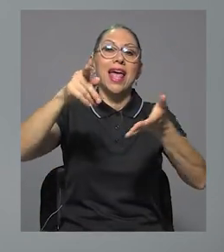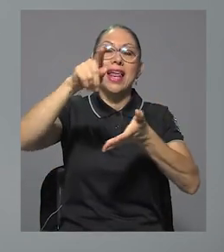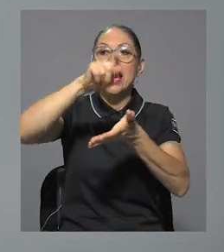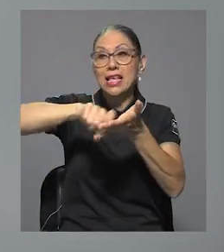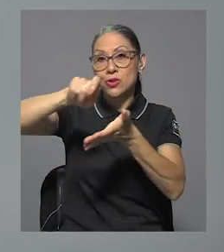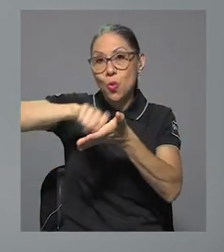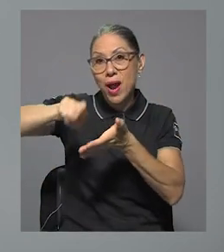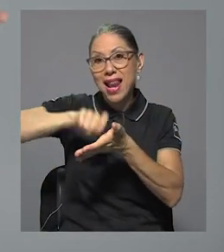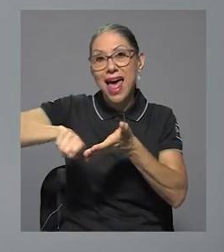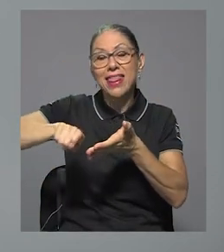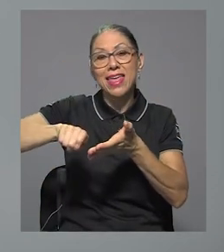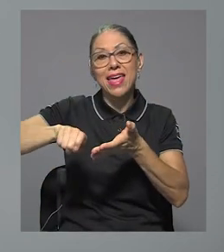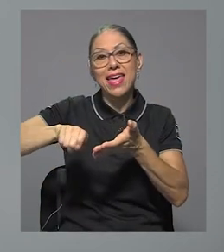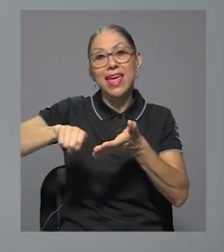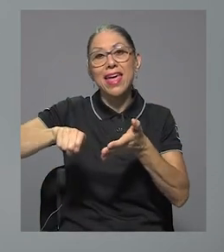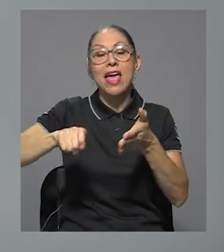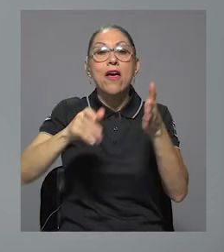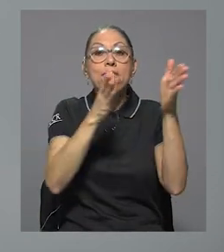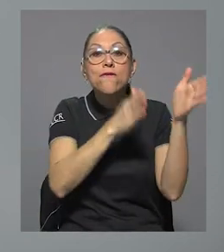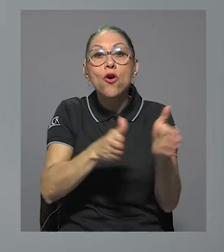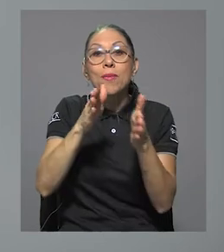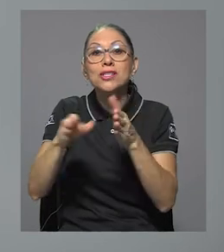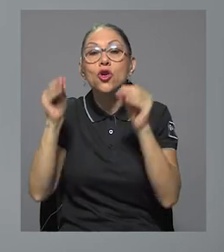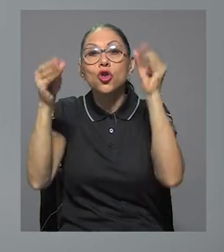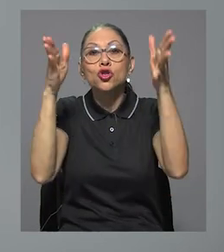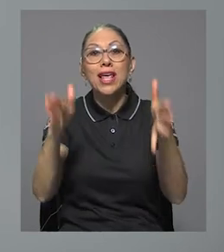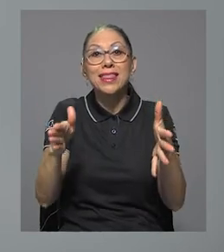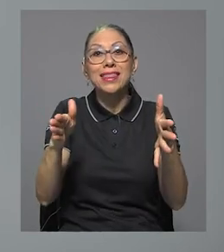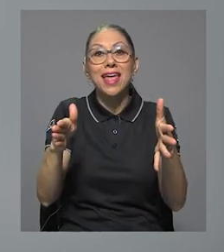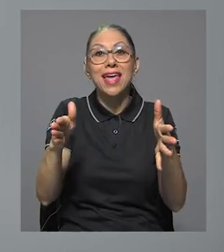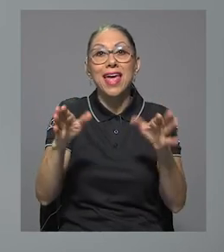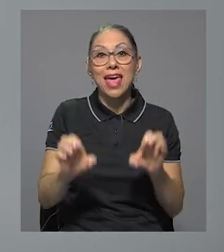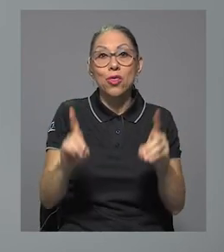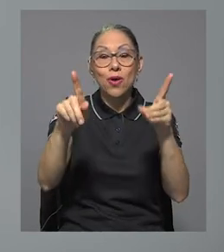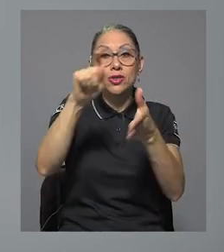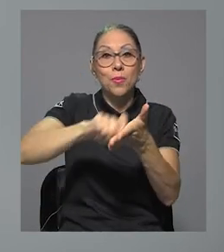Escuela de lo que es Formación de Ciudad de Educación Primaria, pues están de plácemes.